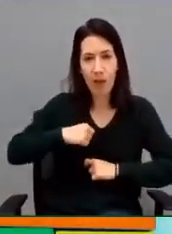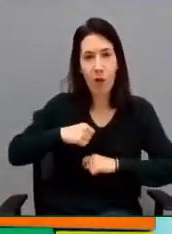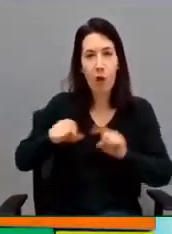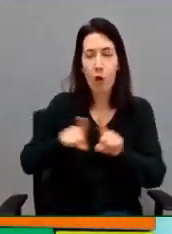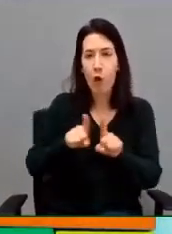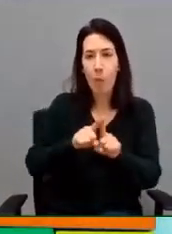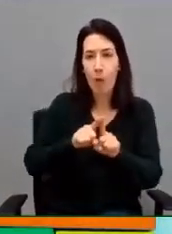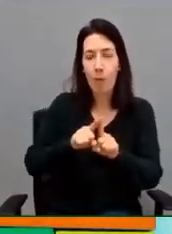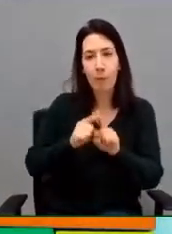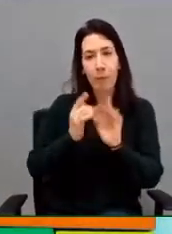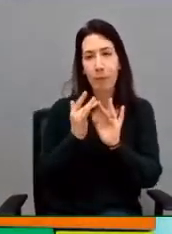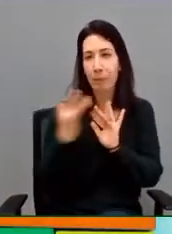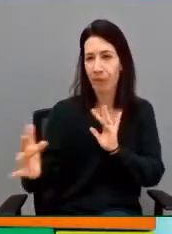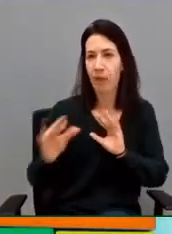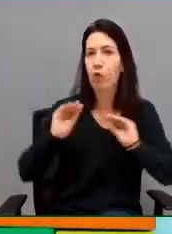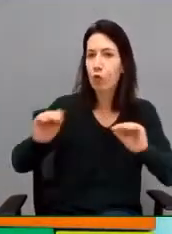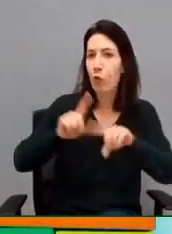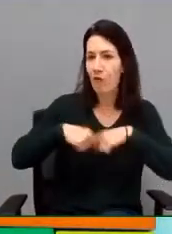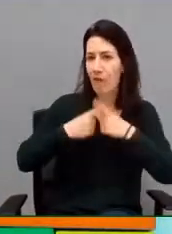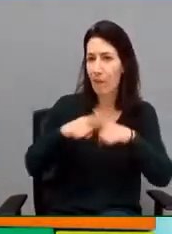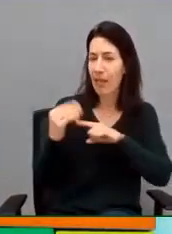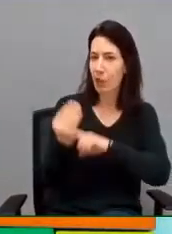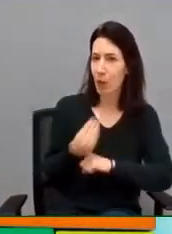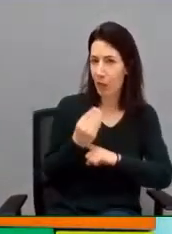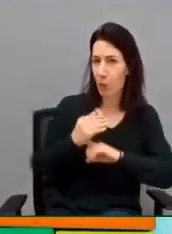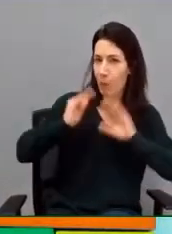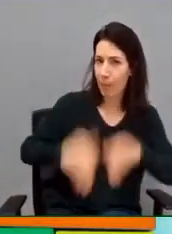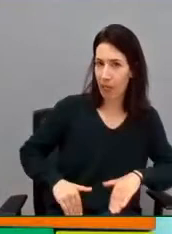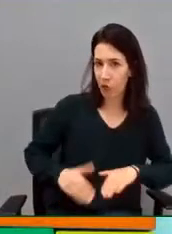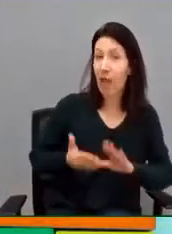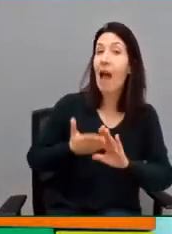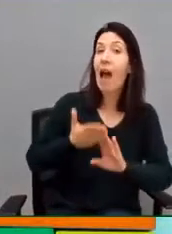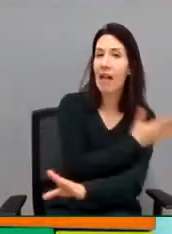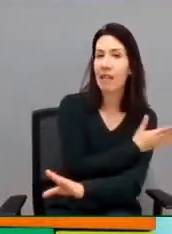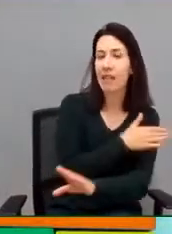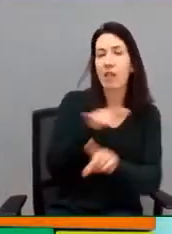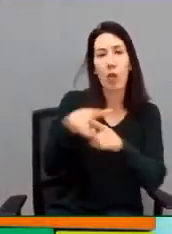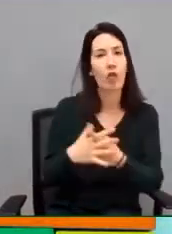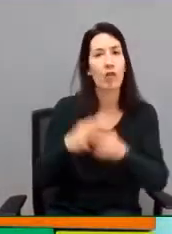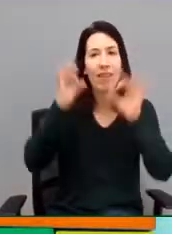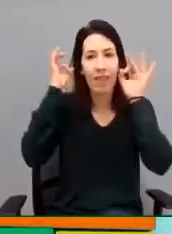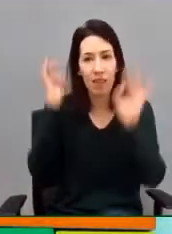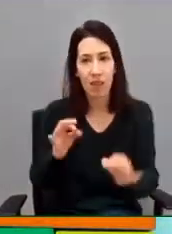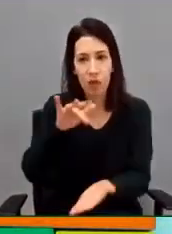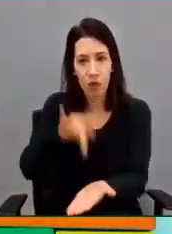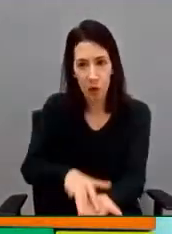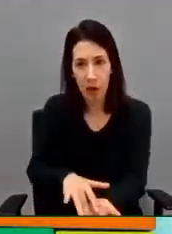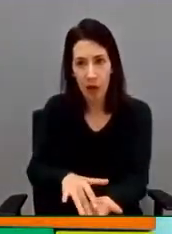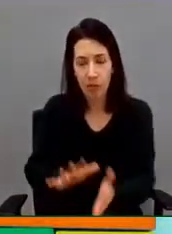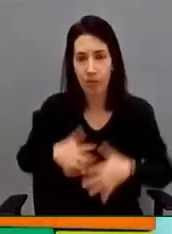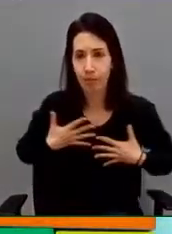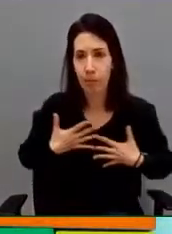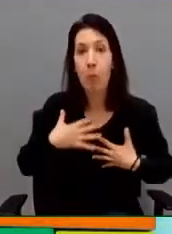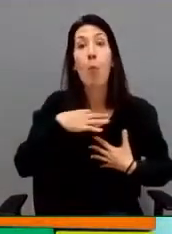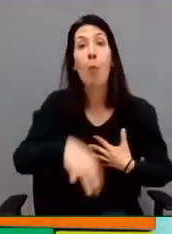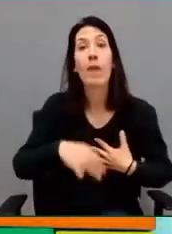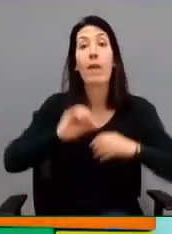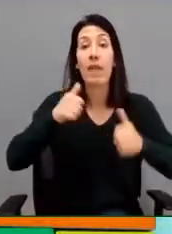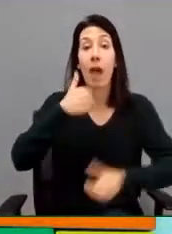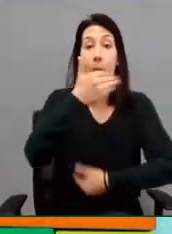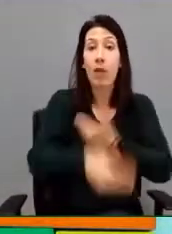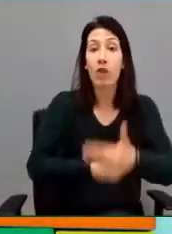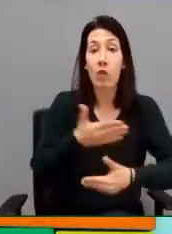previa a que esa situación sea indispensable y fundamental, de tal forma que se puede producir un proceso de